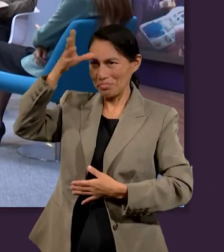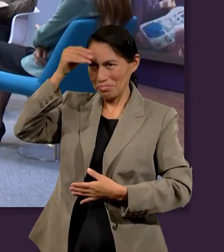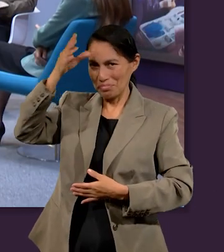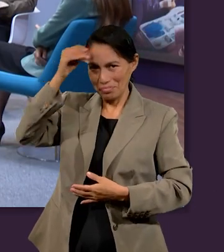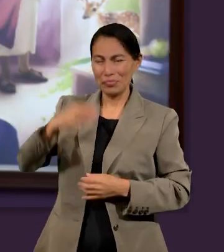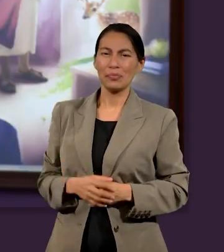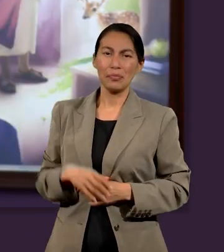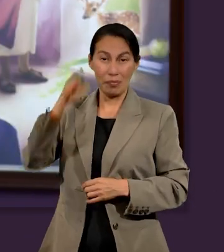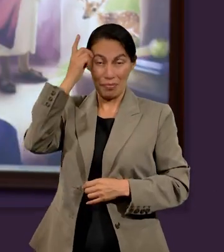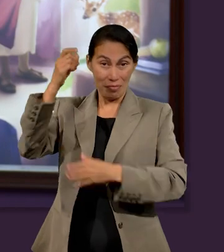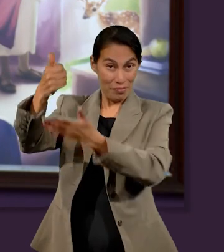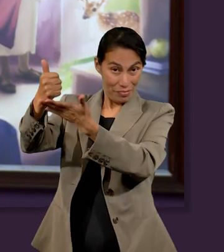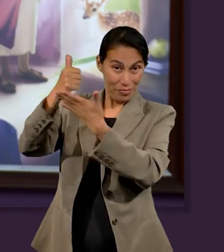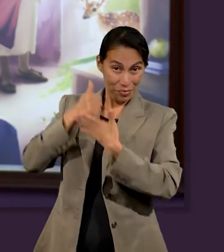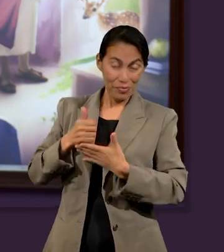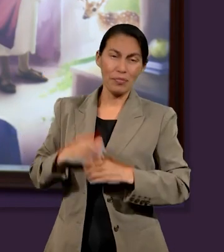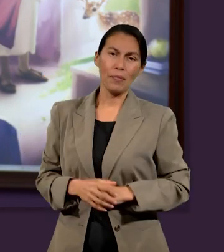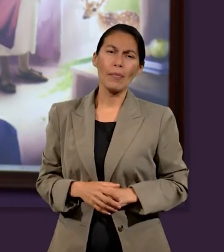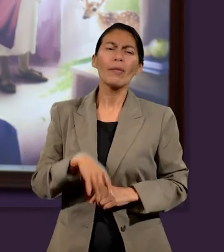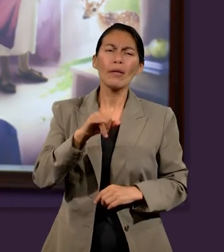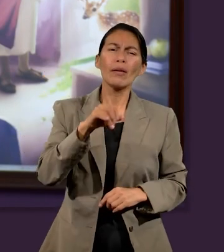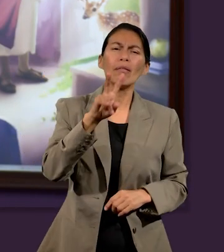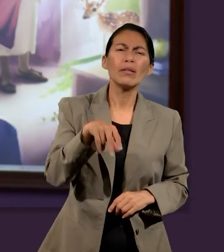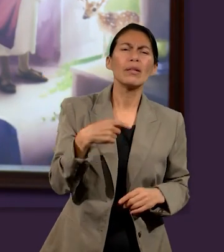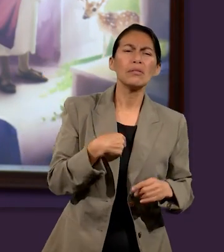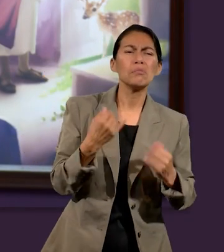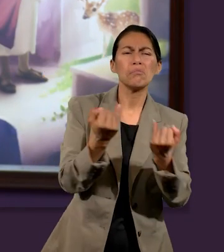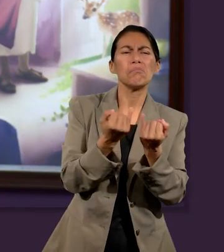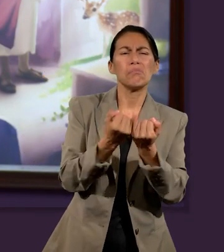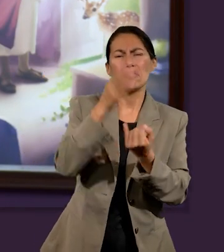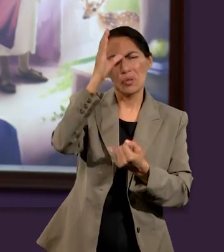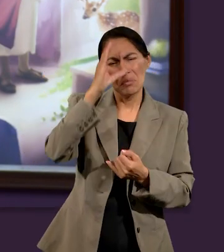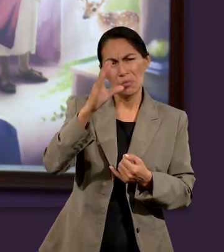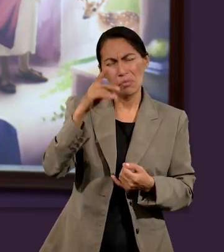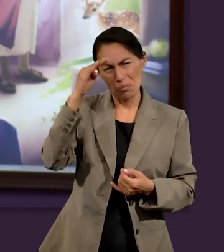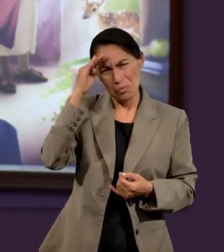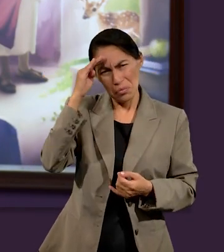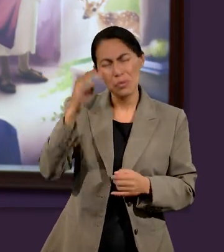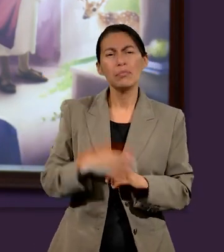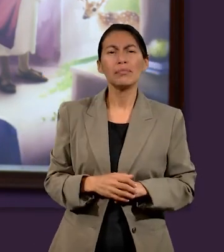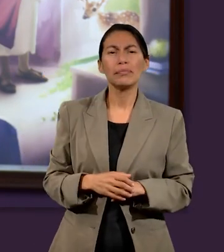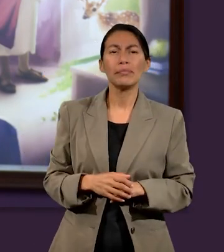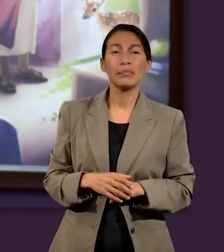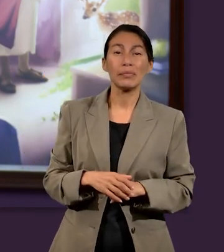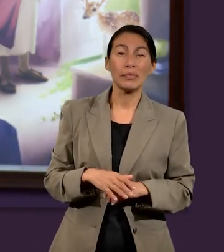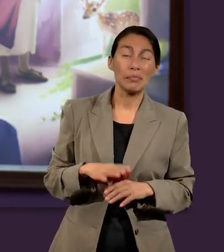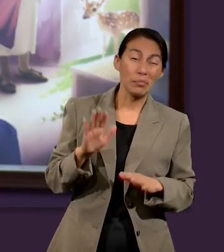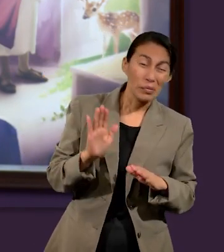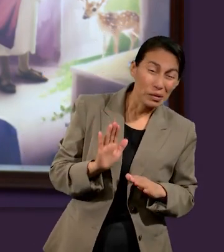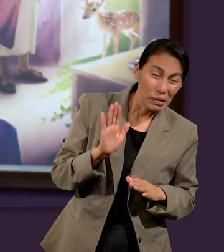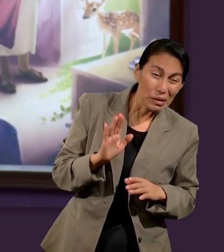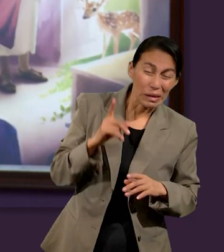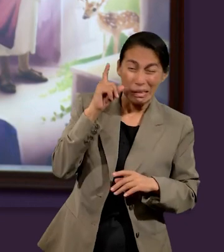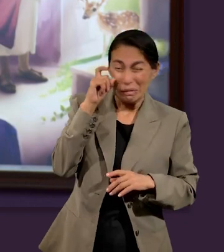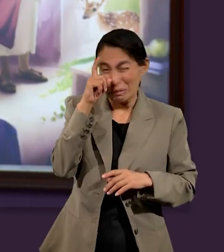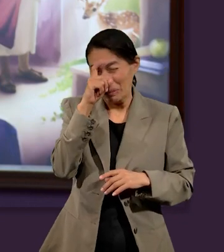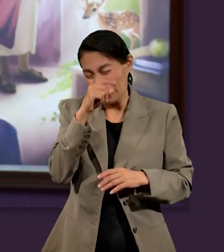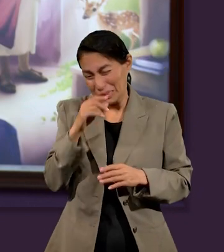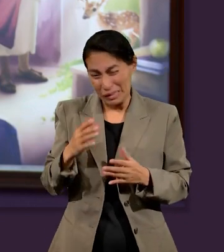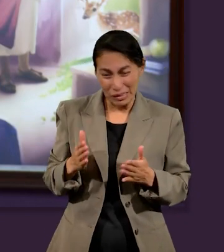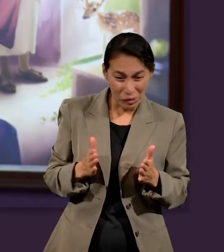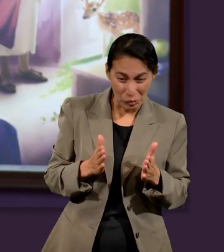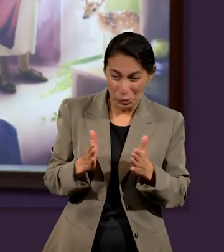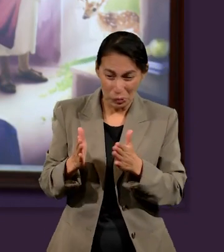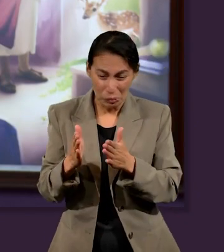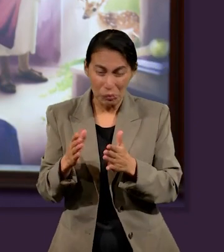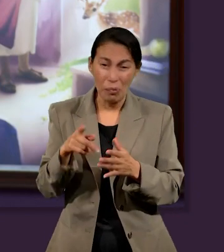profe Ciprián. A la hora de tener una relación real y significativa con Dios, el